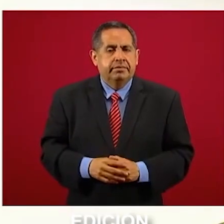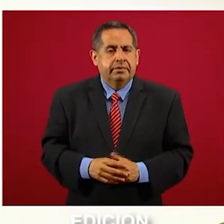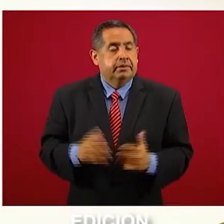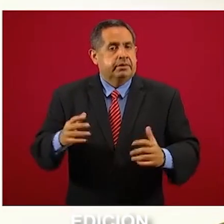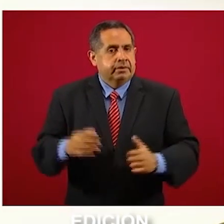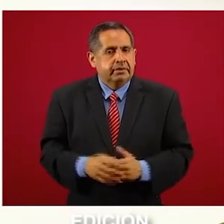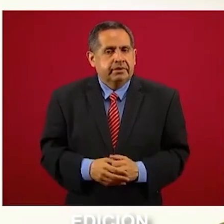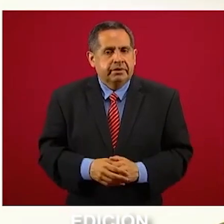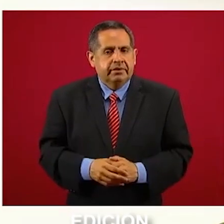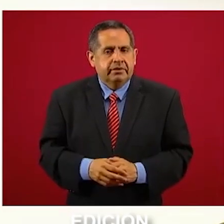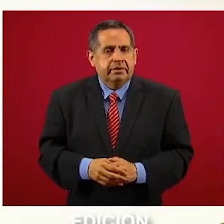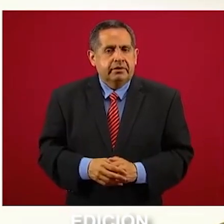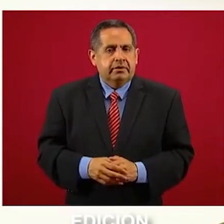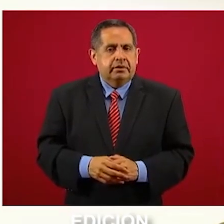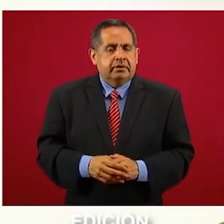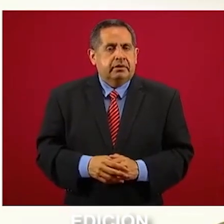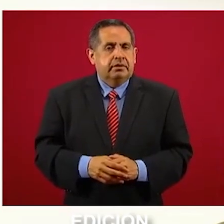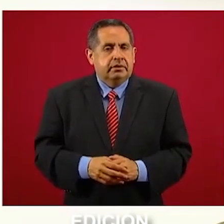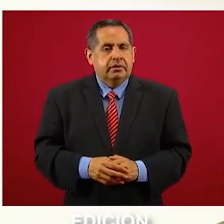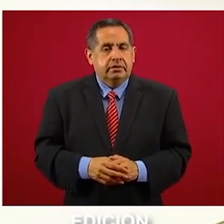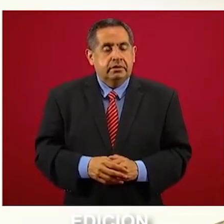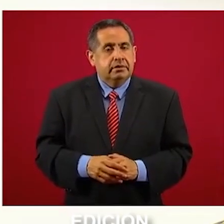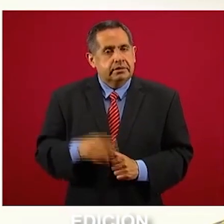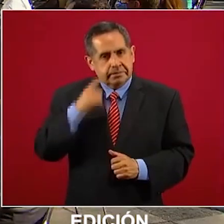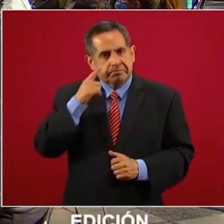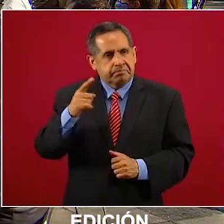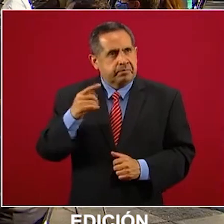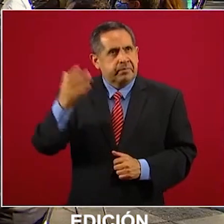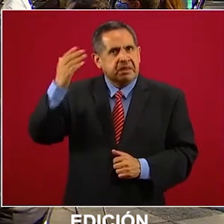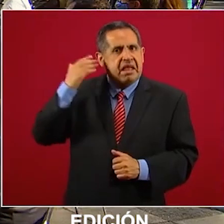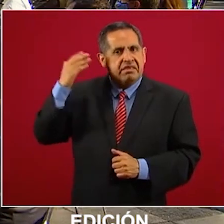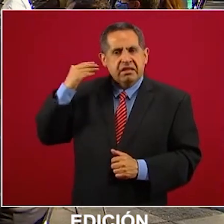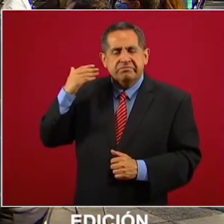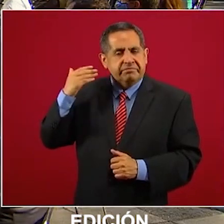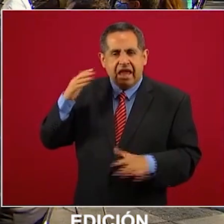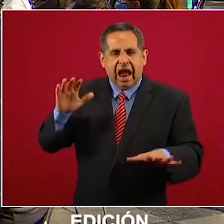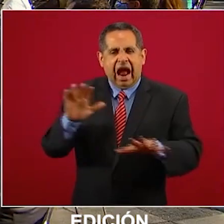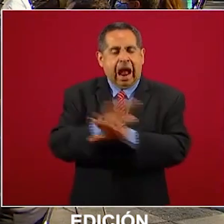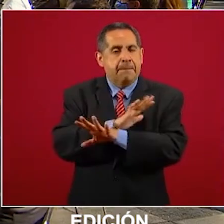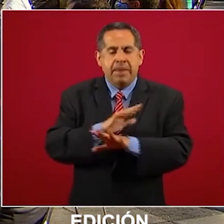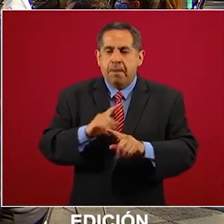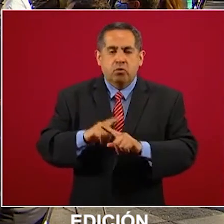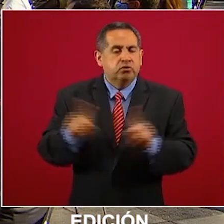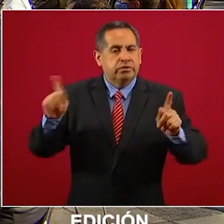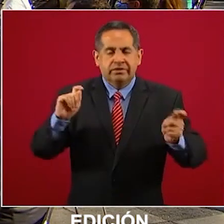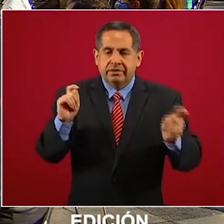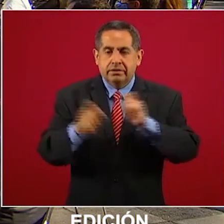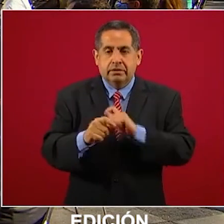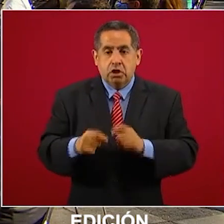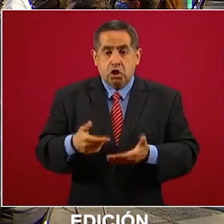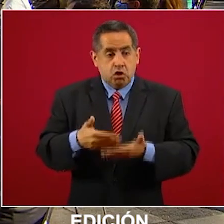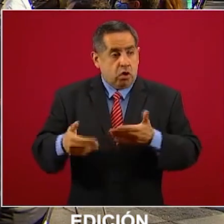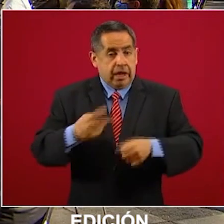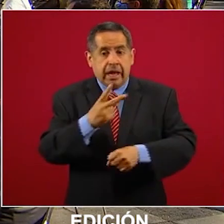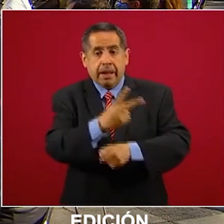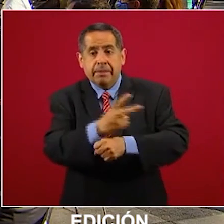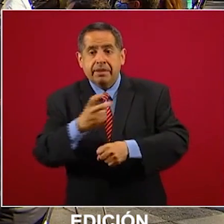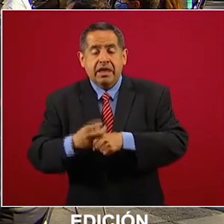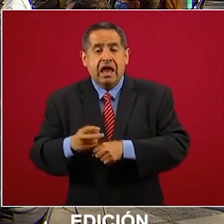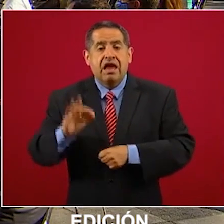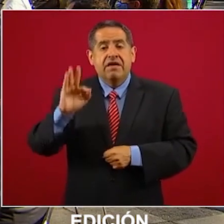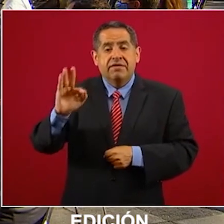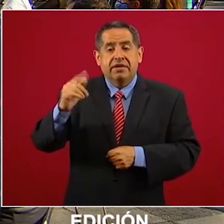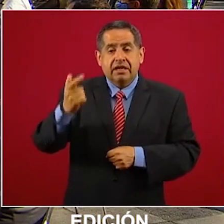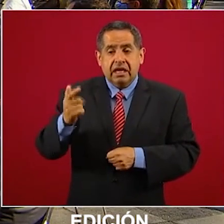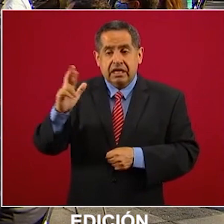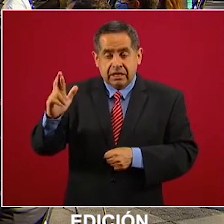Miren cómo han cambiado las cosas. Invité al fiscal general de la